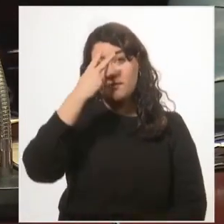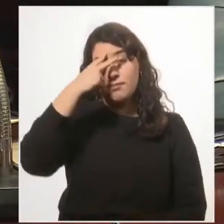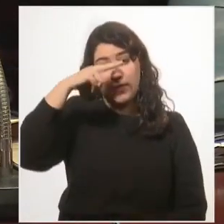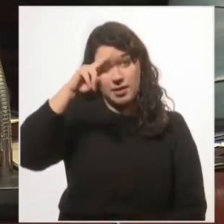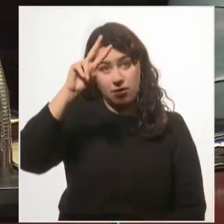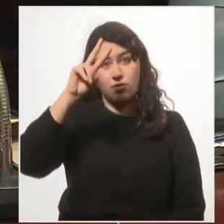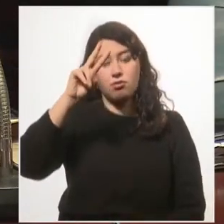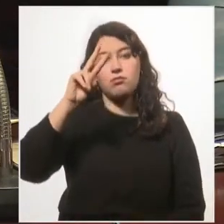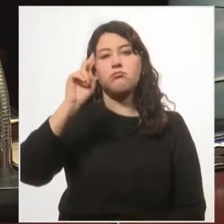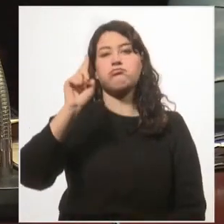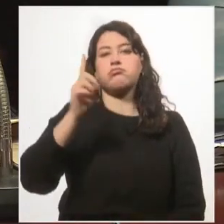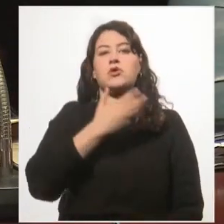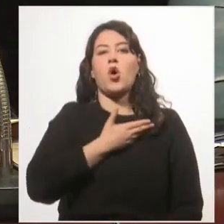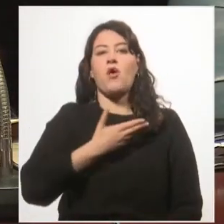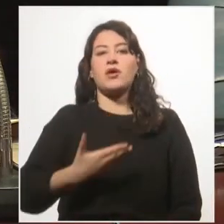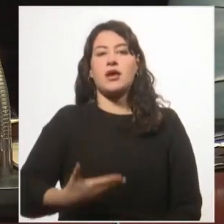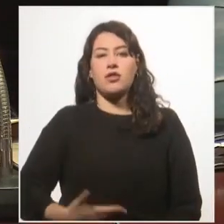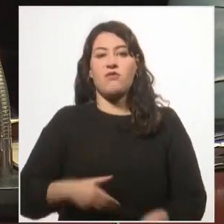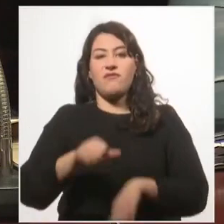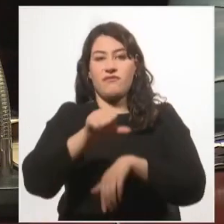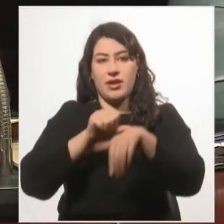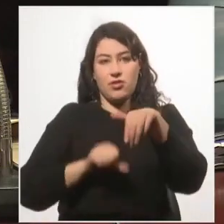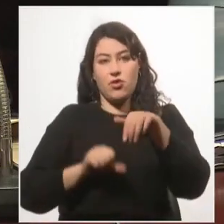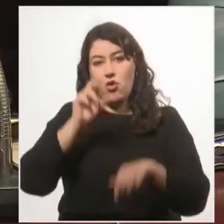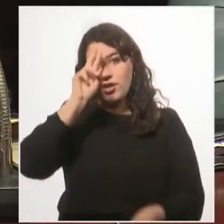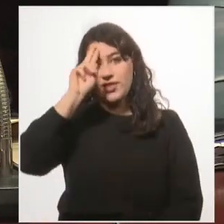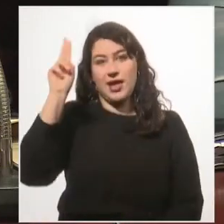gobernador de la Banda Oriental.